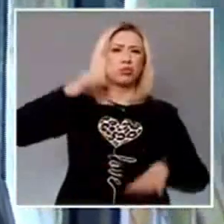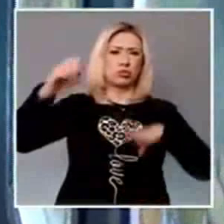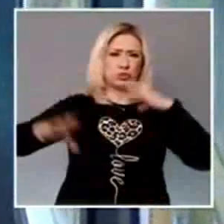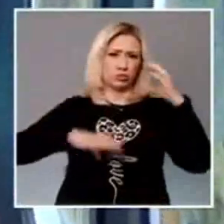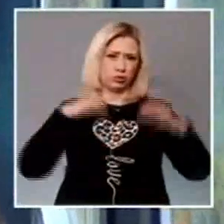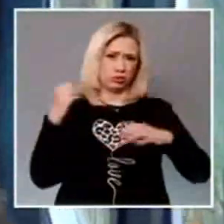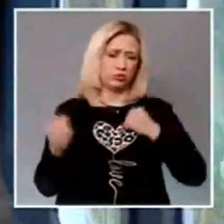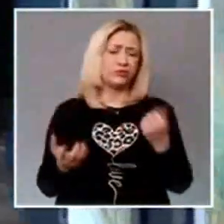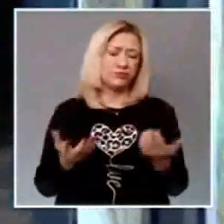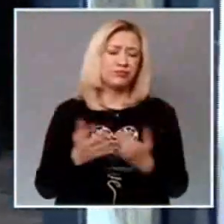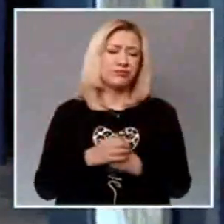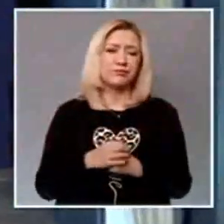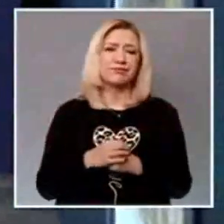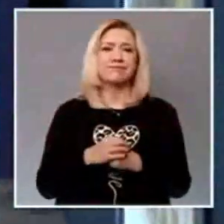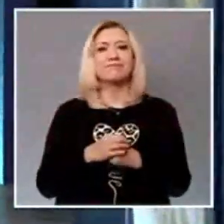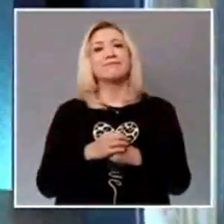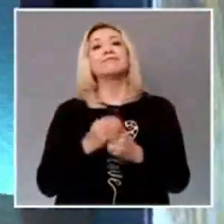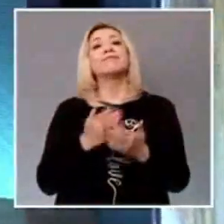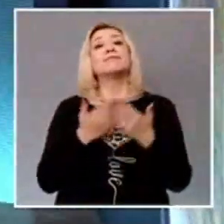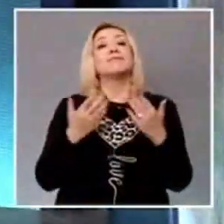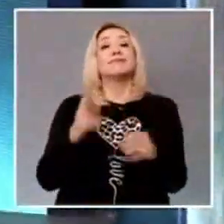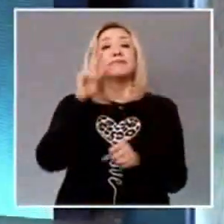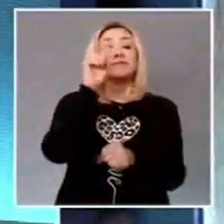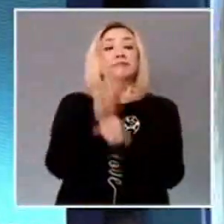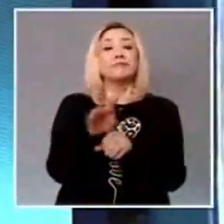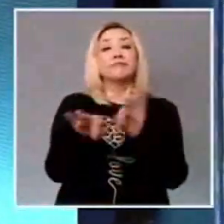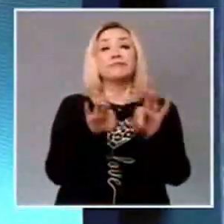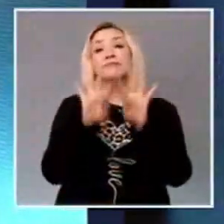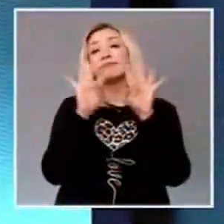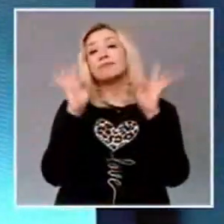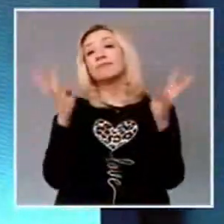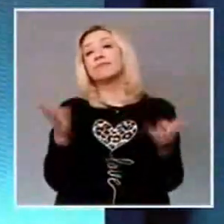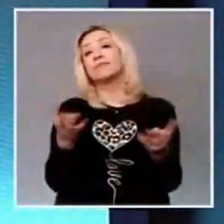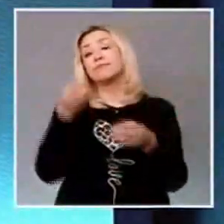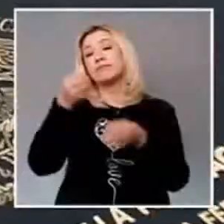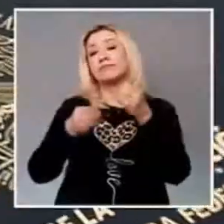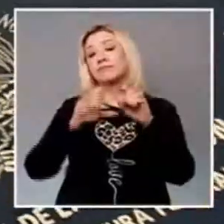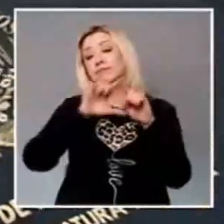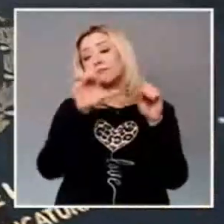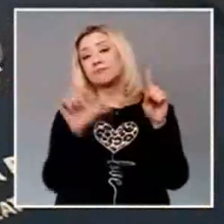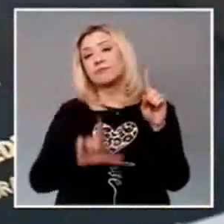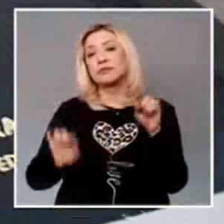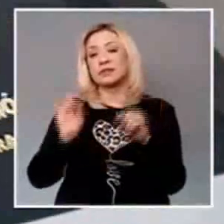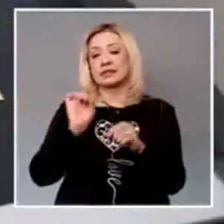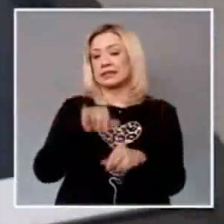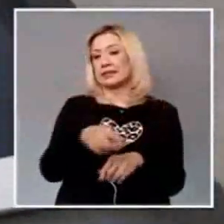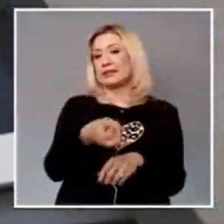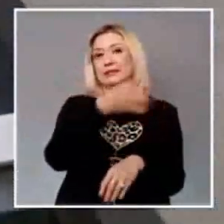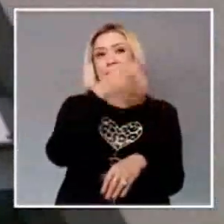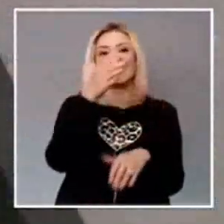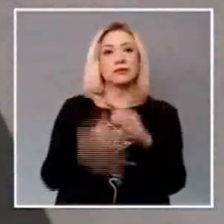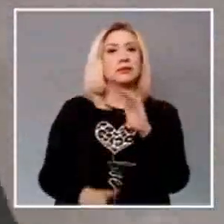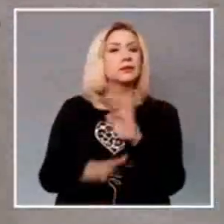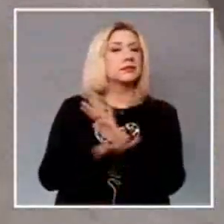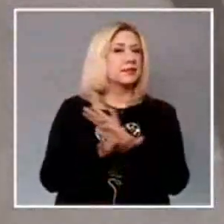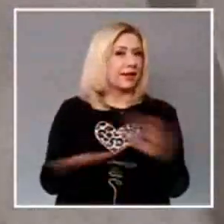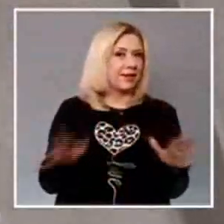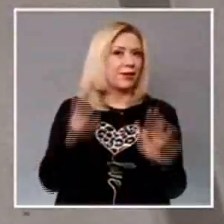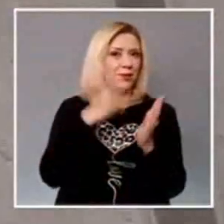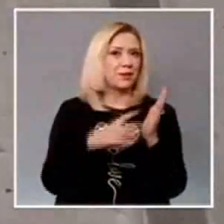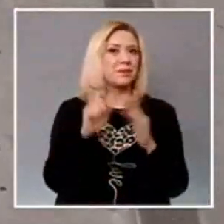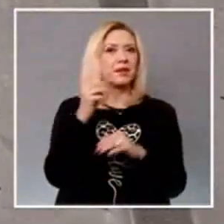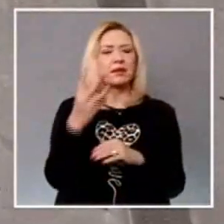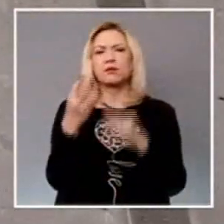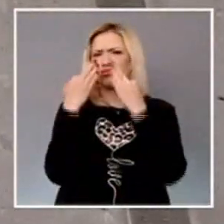El Consejo de la Judicatura Federal dio a conocer que en el año que está por concluir, se realizó un manejo eficiente y transparente del presupuesto